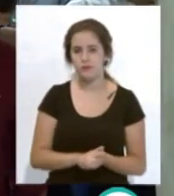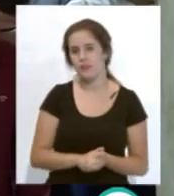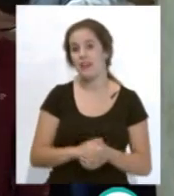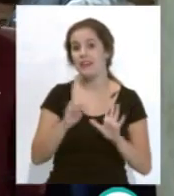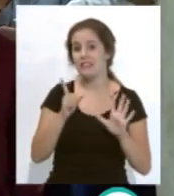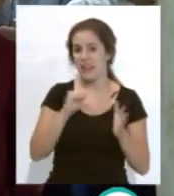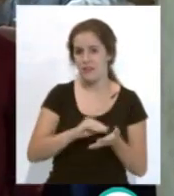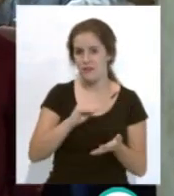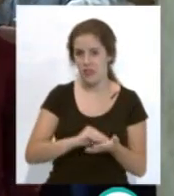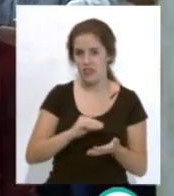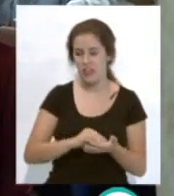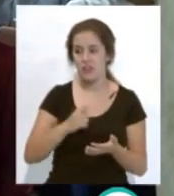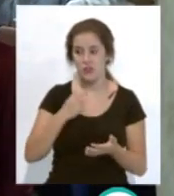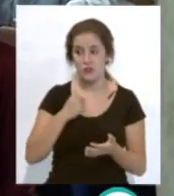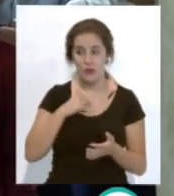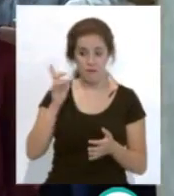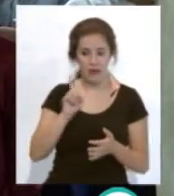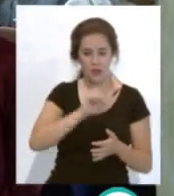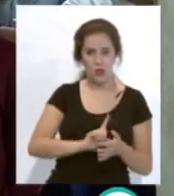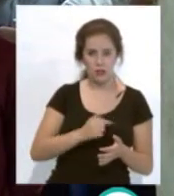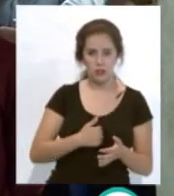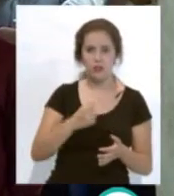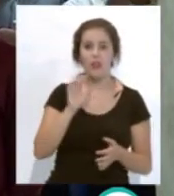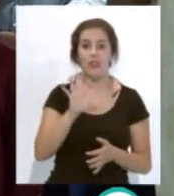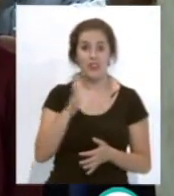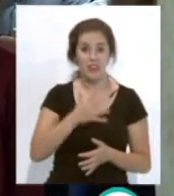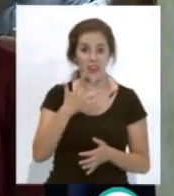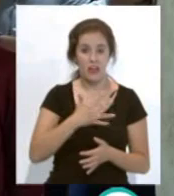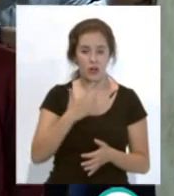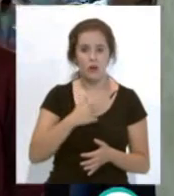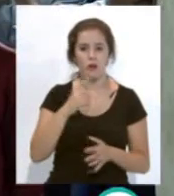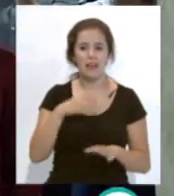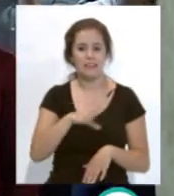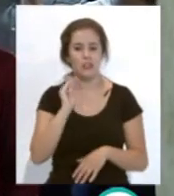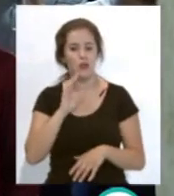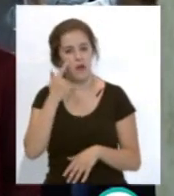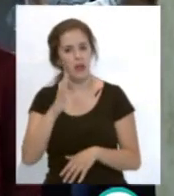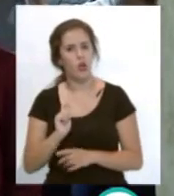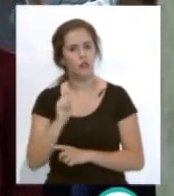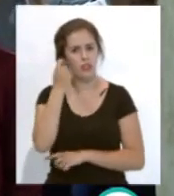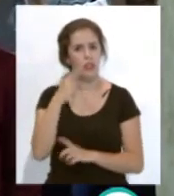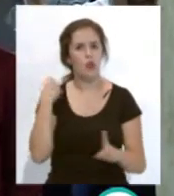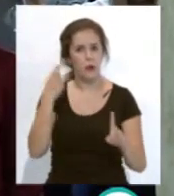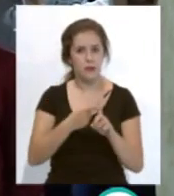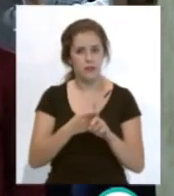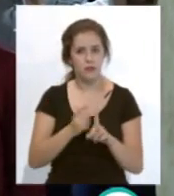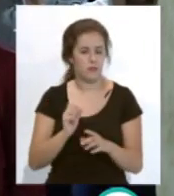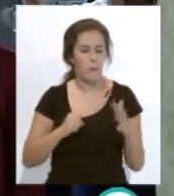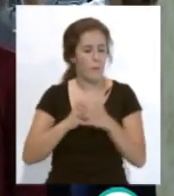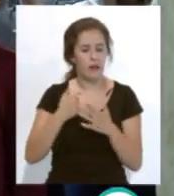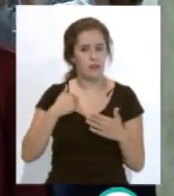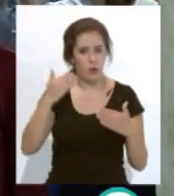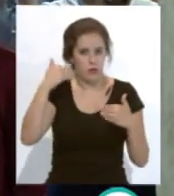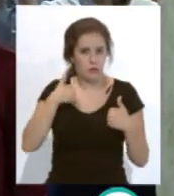seis veces que he comparecido aquí, en cinco entiendo haber conseguido los objetivos como máximo responsable